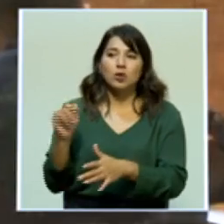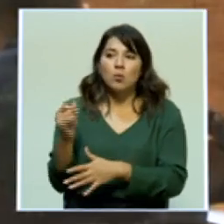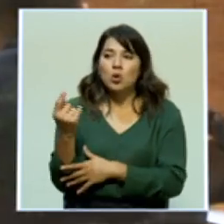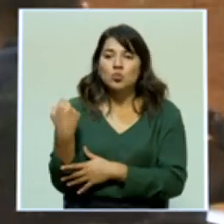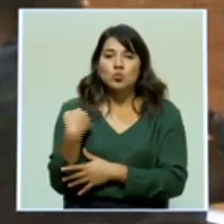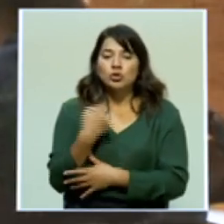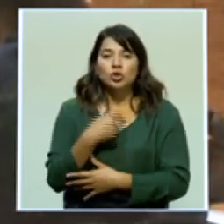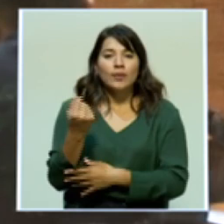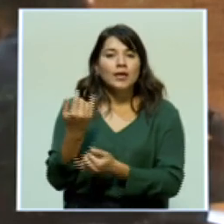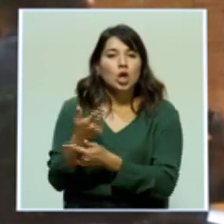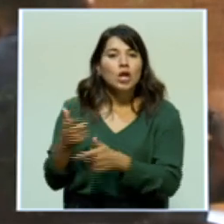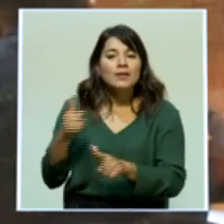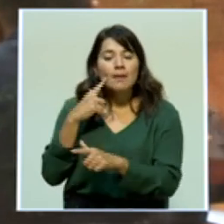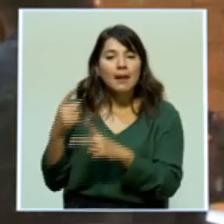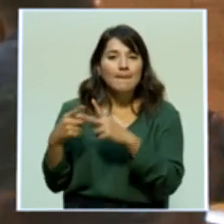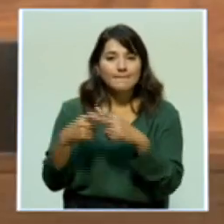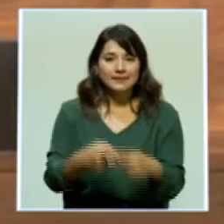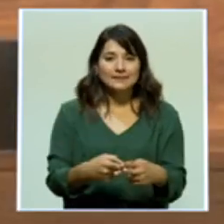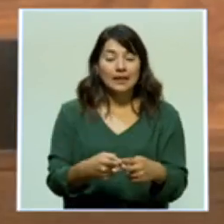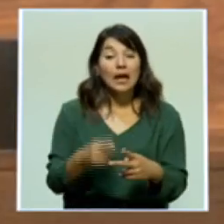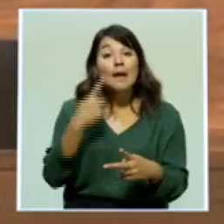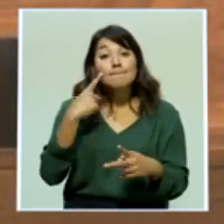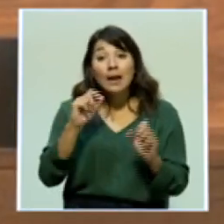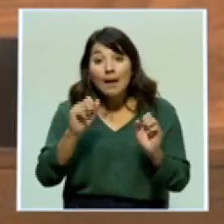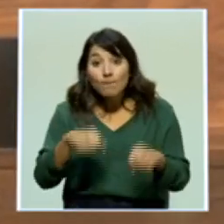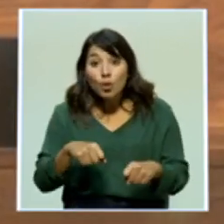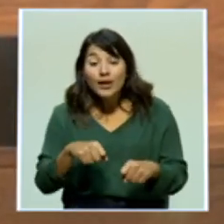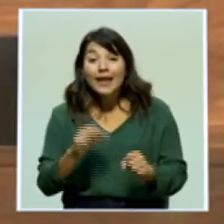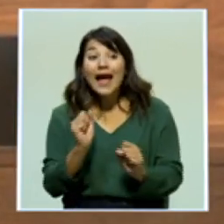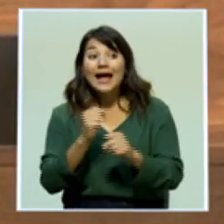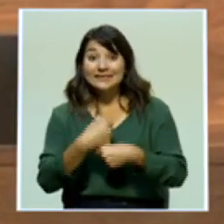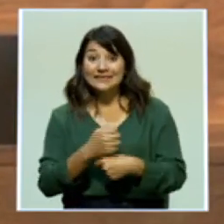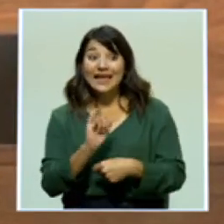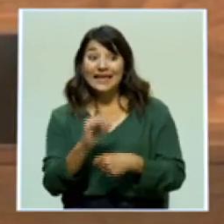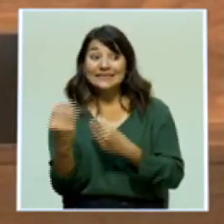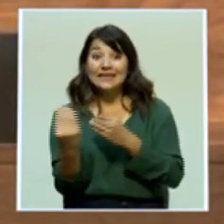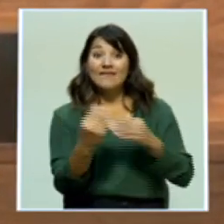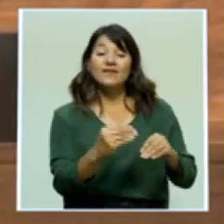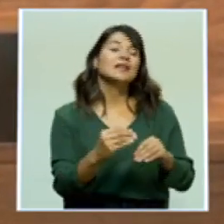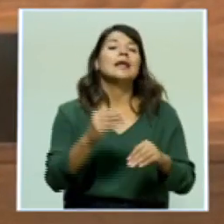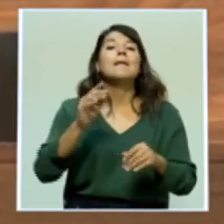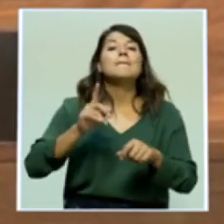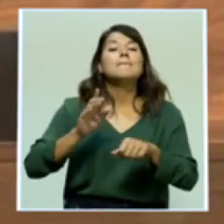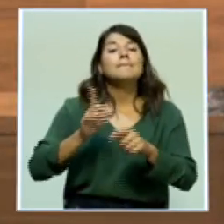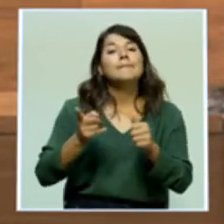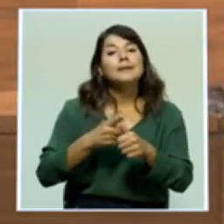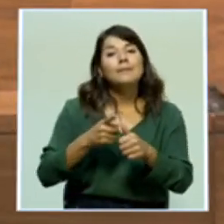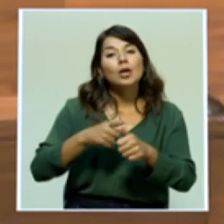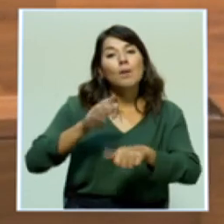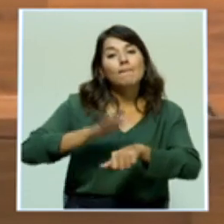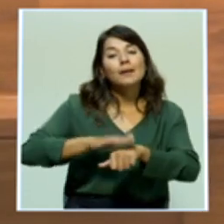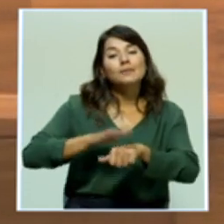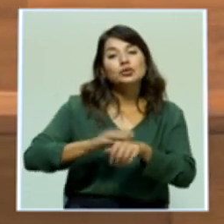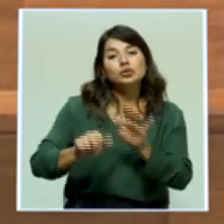Para que la medida se haga efectiva, deberá pasar previamente por la Asamblea Legislativa para su aprobación.